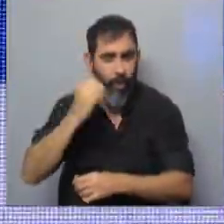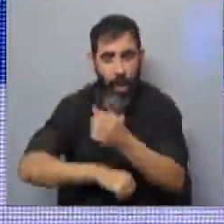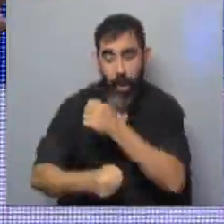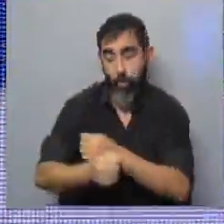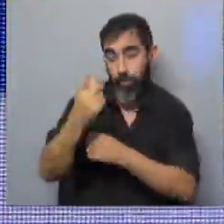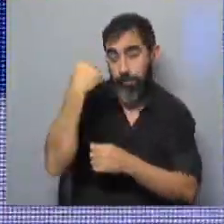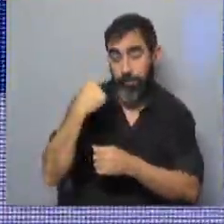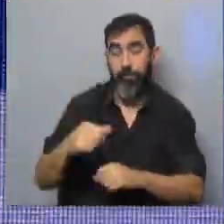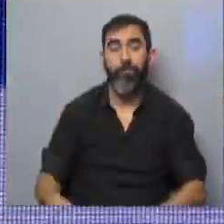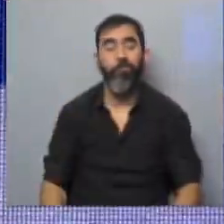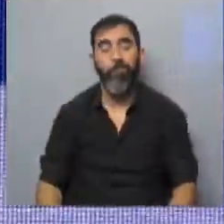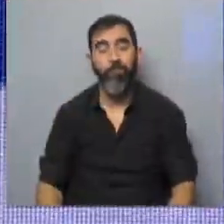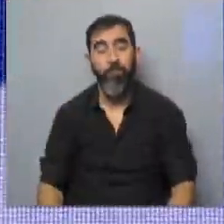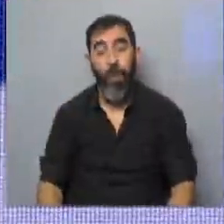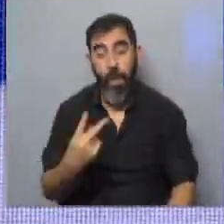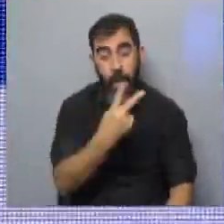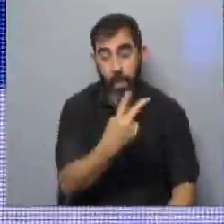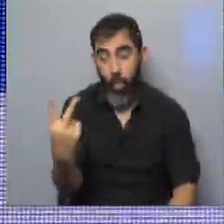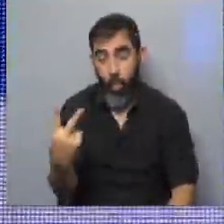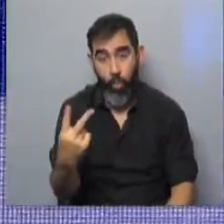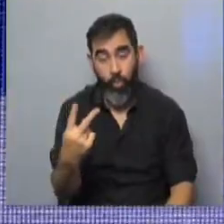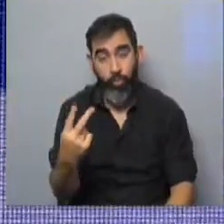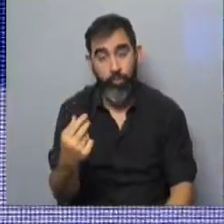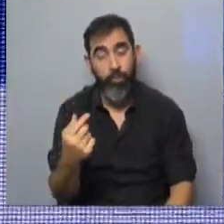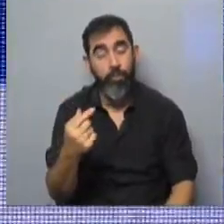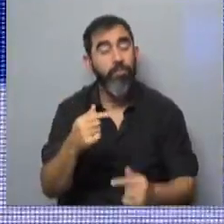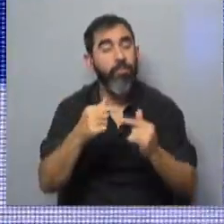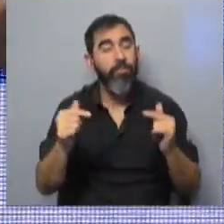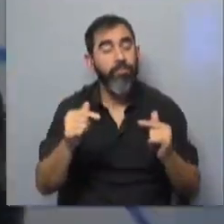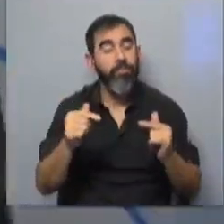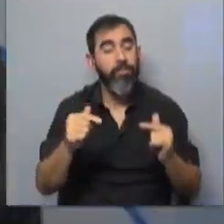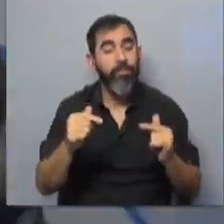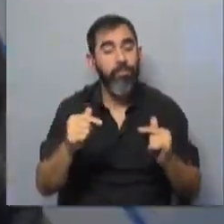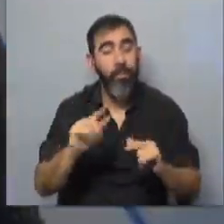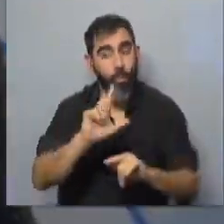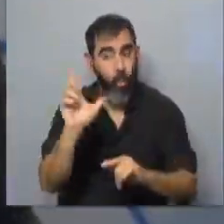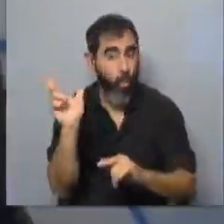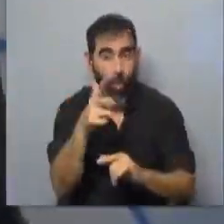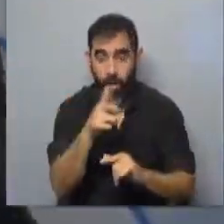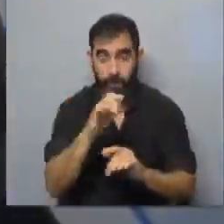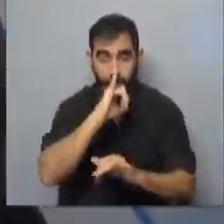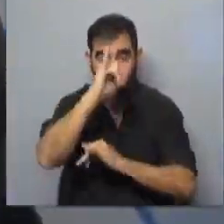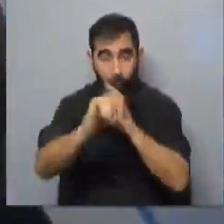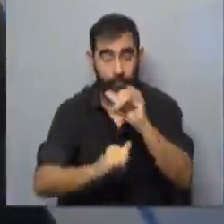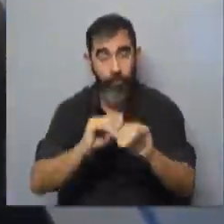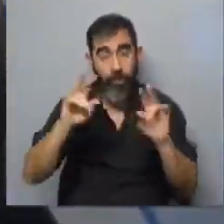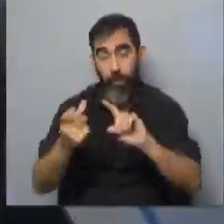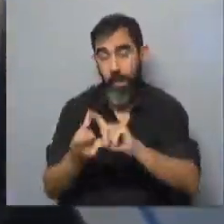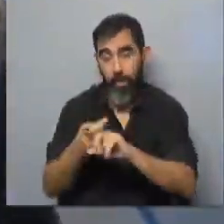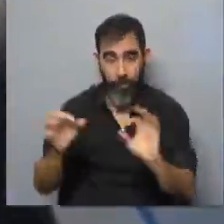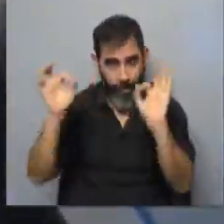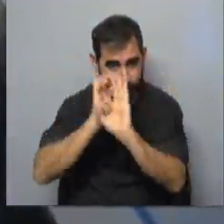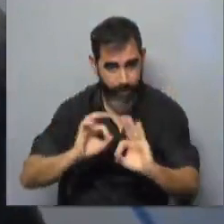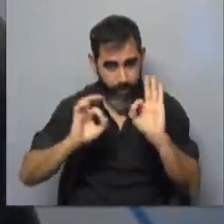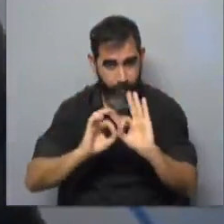pasado. En las dos, hay una cosa que llama la atención, además de que no está informado lo de su cónyuge,